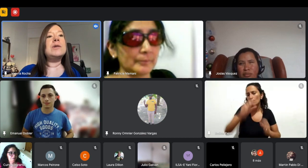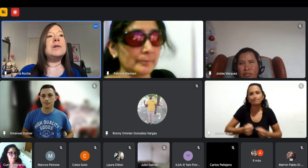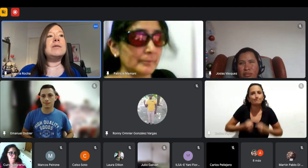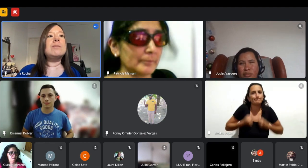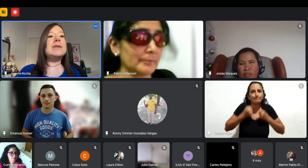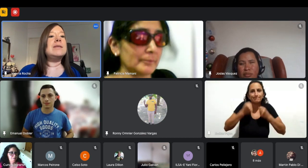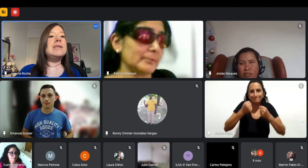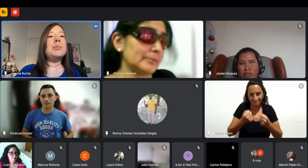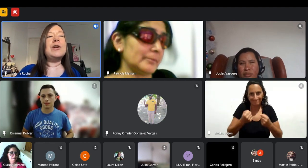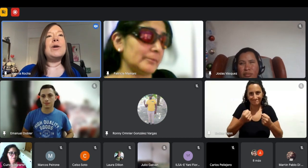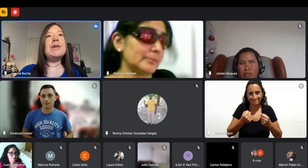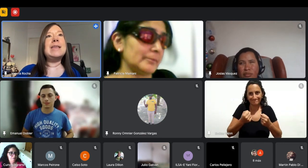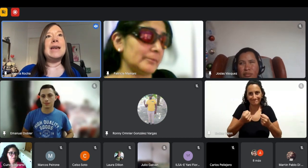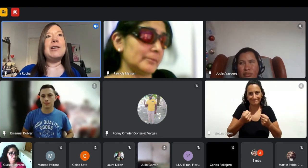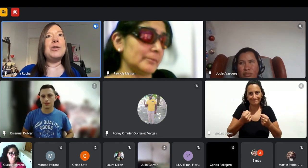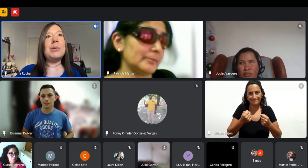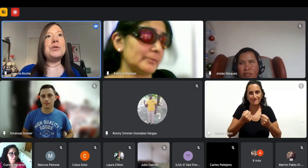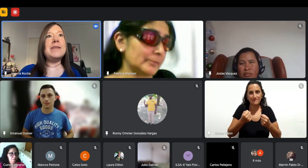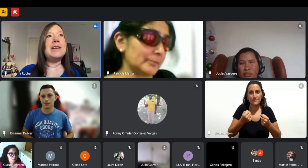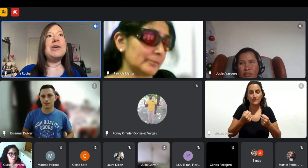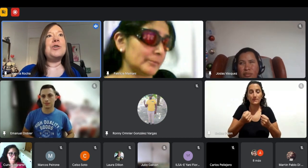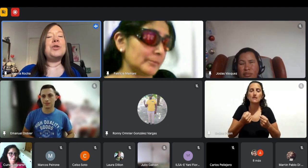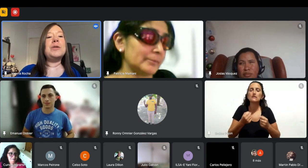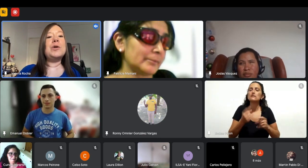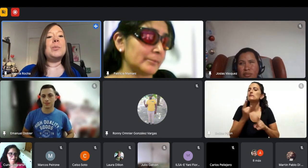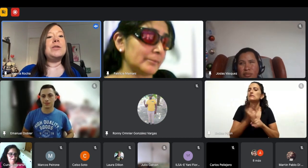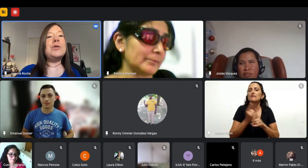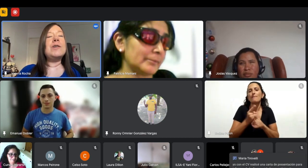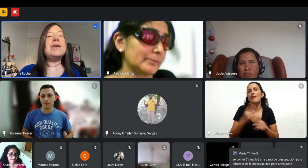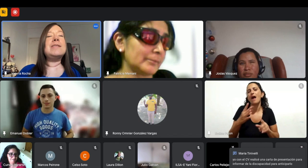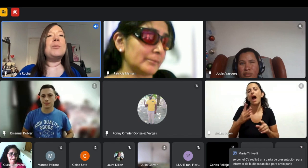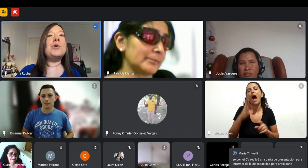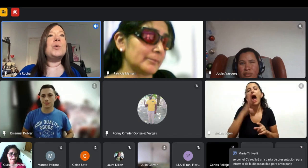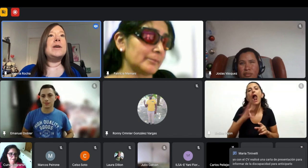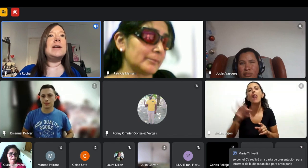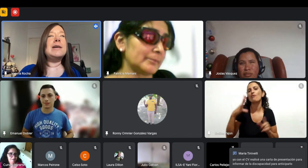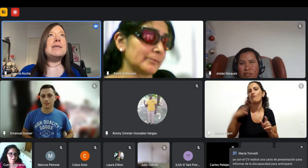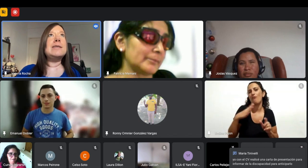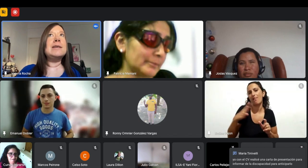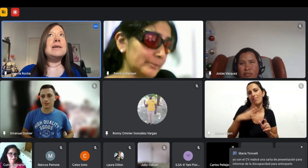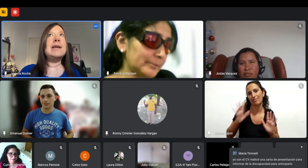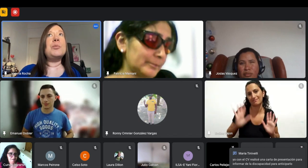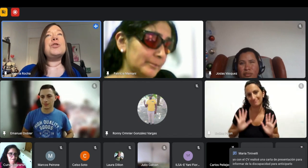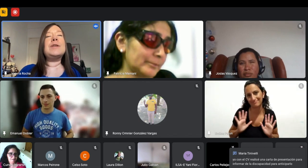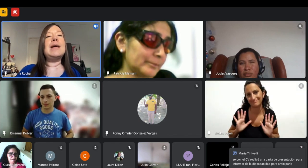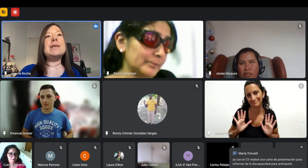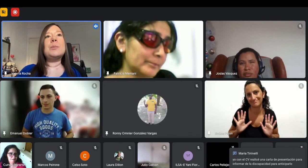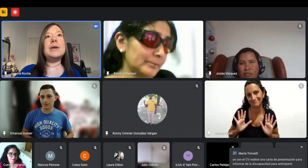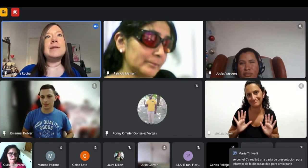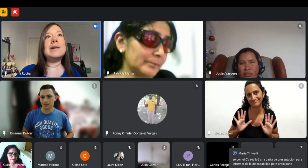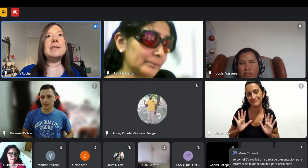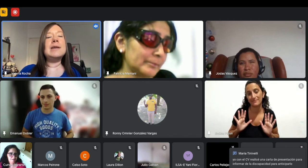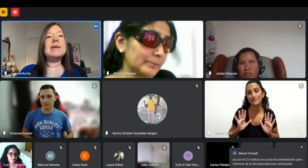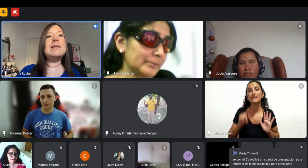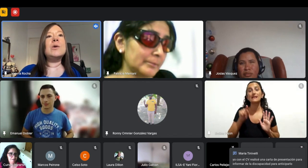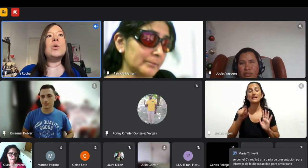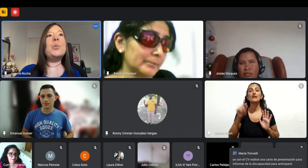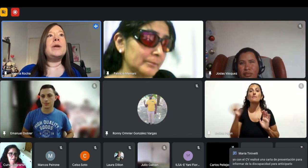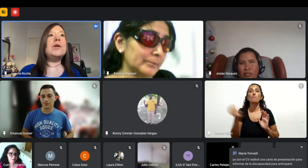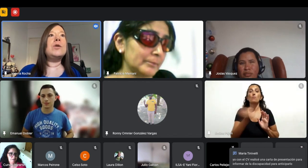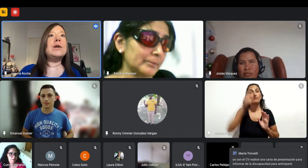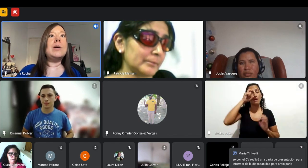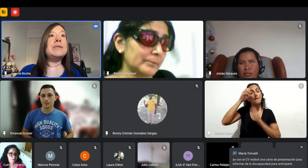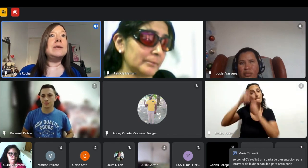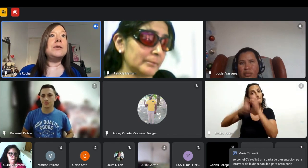ese paso siempre nos va a faltar algo no vamos a tener el conocimiento completo está muy buena la opción de las empresas que tienen